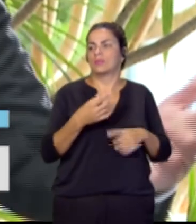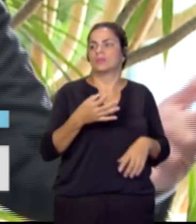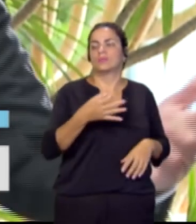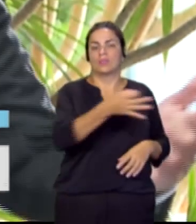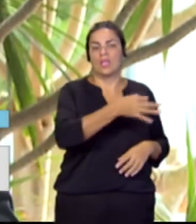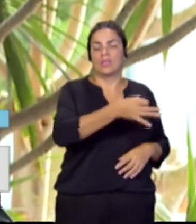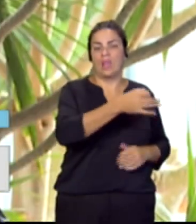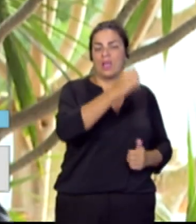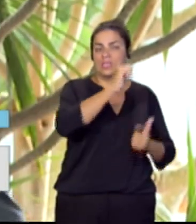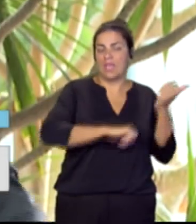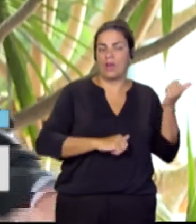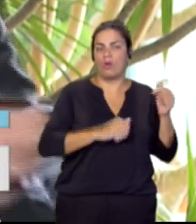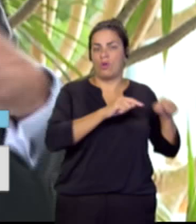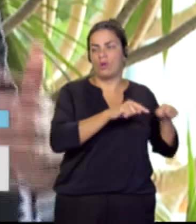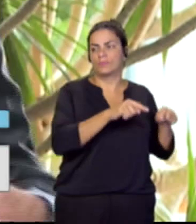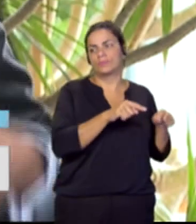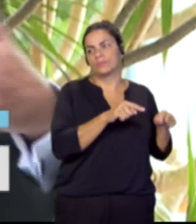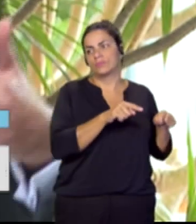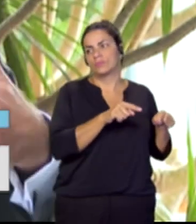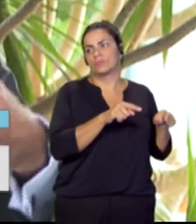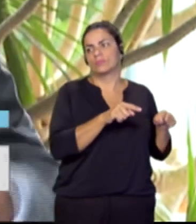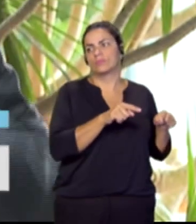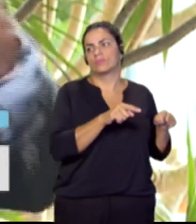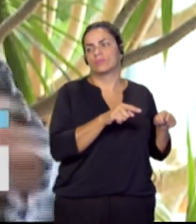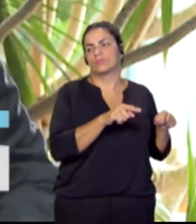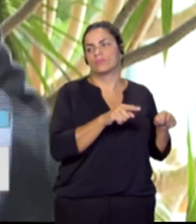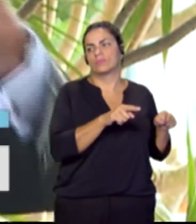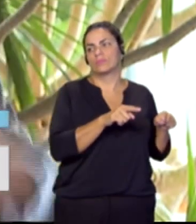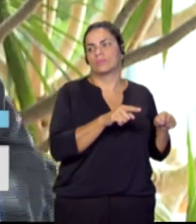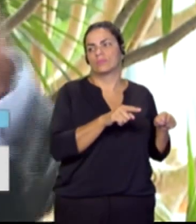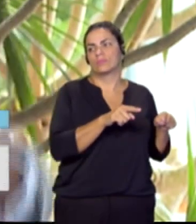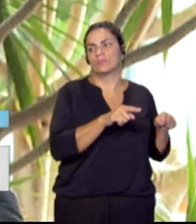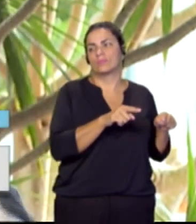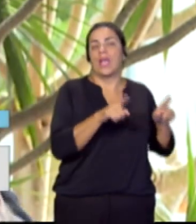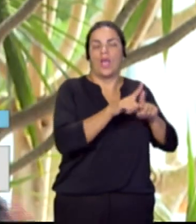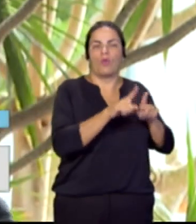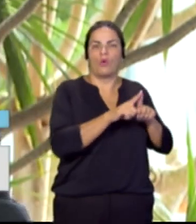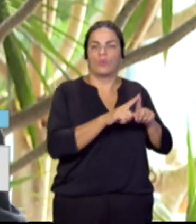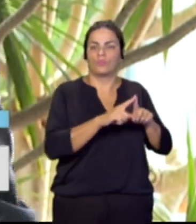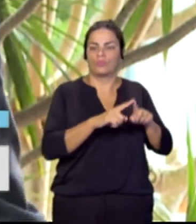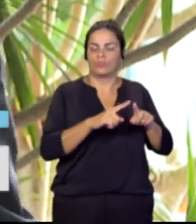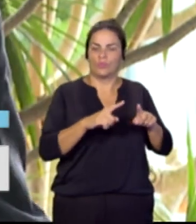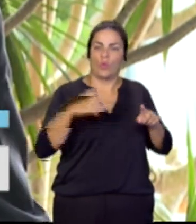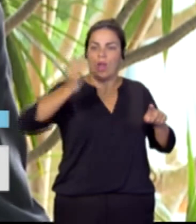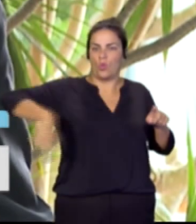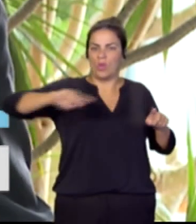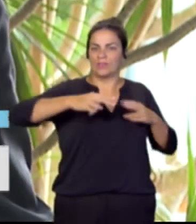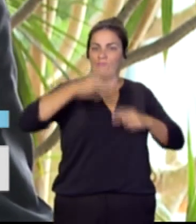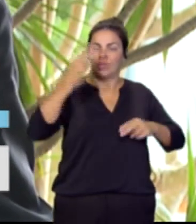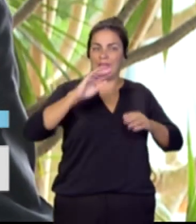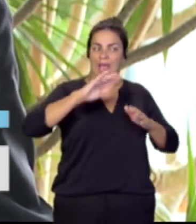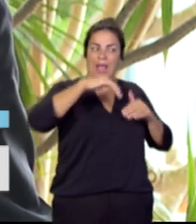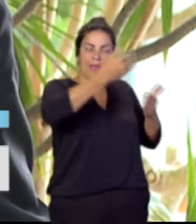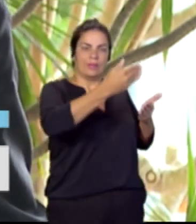de alguna manera, la parte exterior de nuestra frontera exterior. Entonces, tiene un